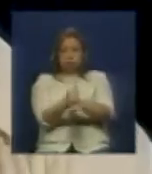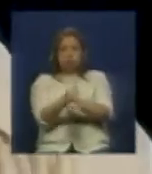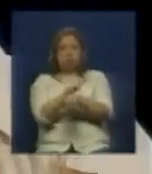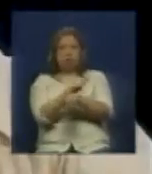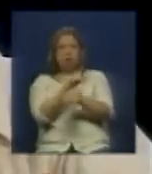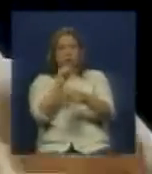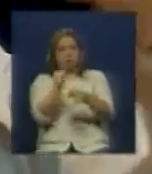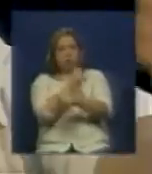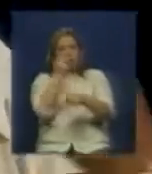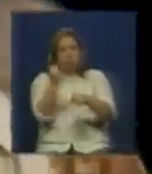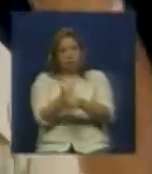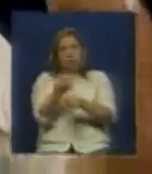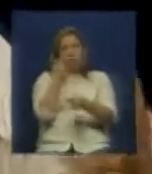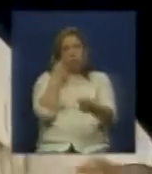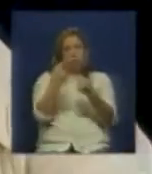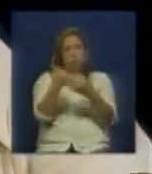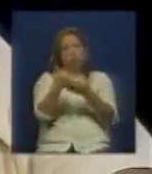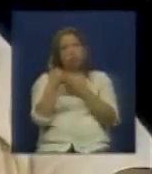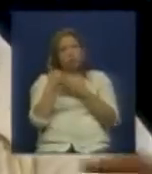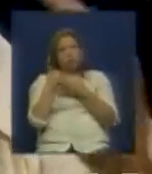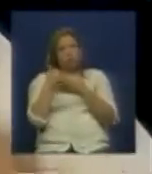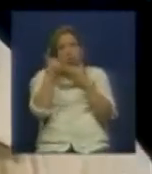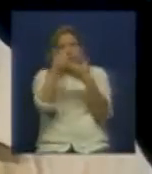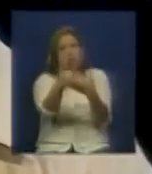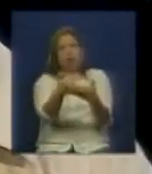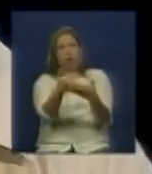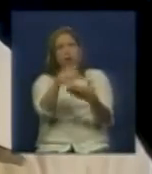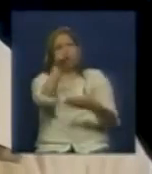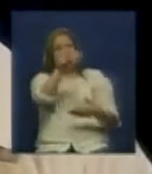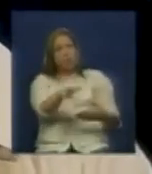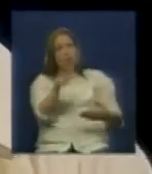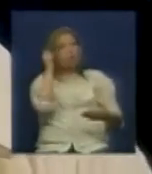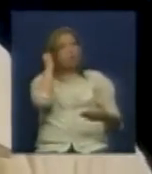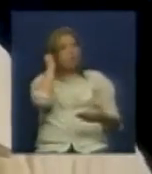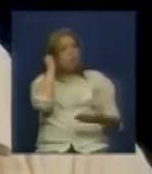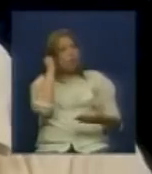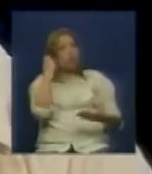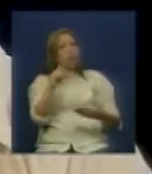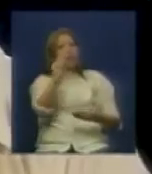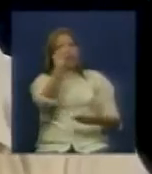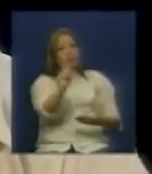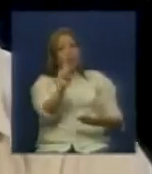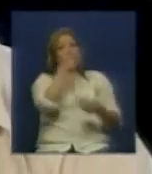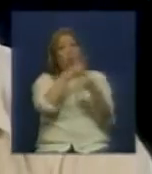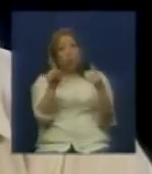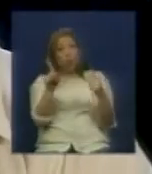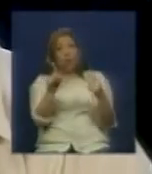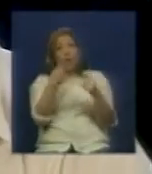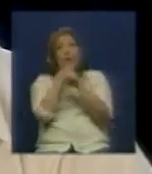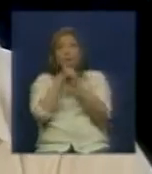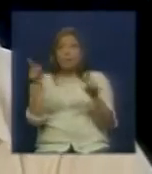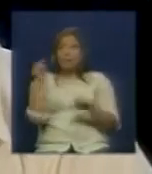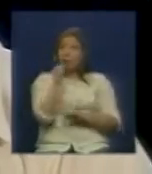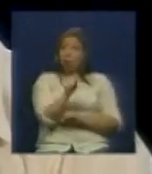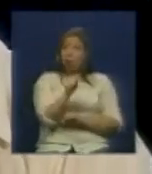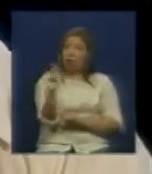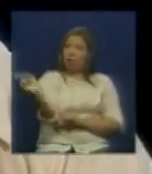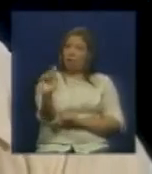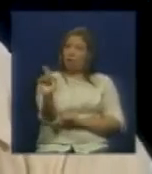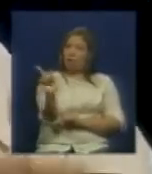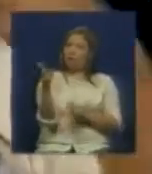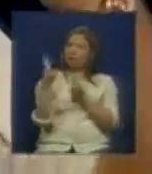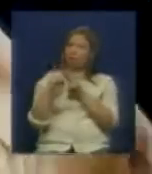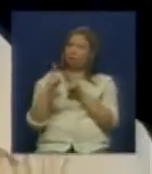para corroborar o para coayudar a la candidata Zulay Aguirre ¿correcto? pero es es